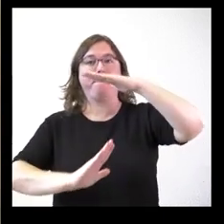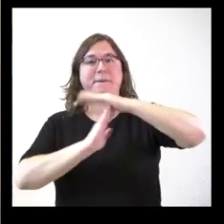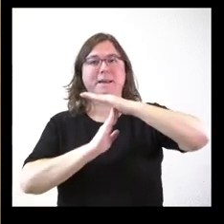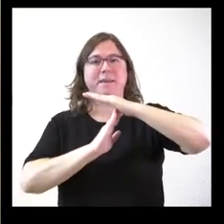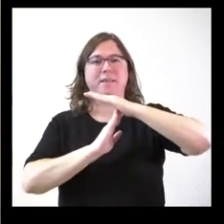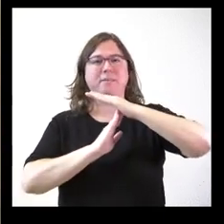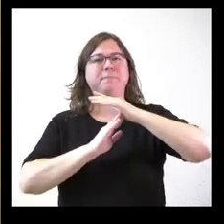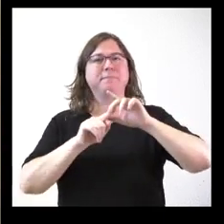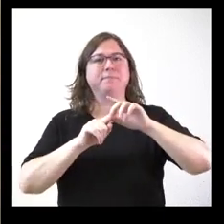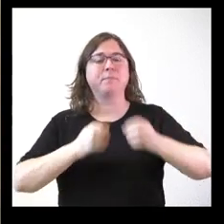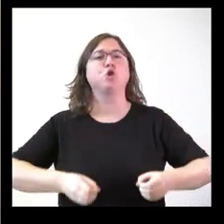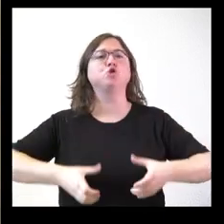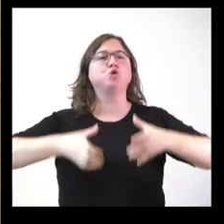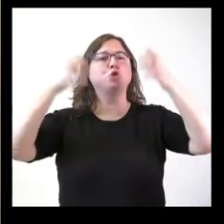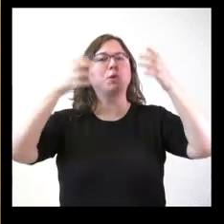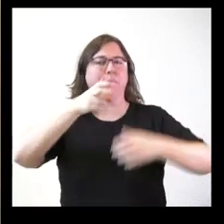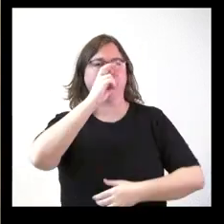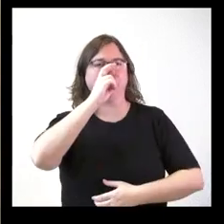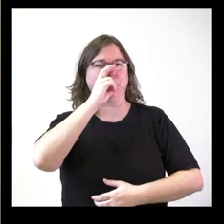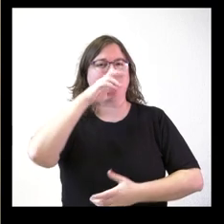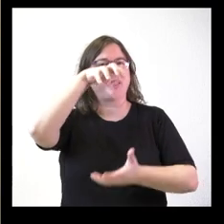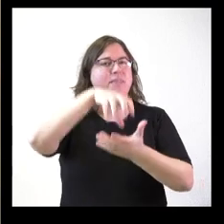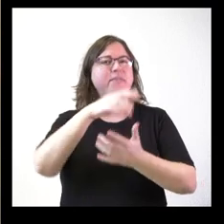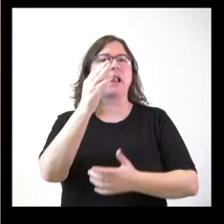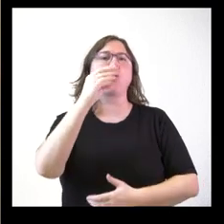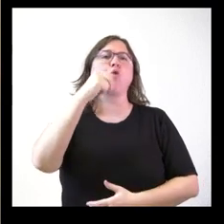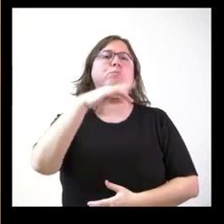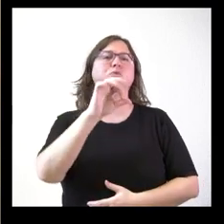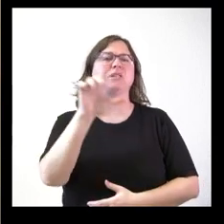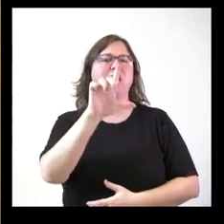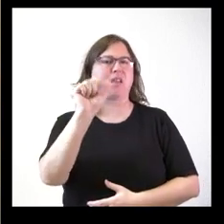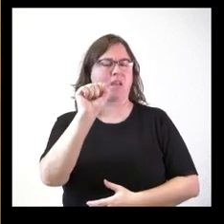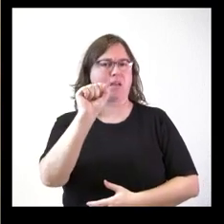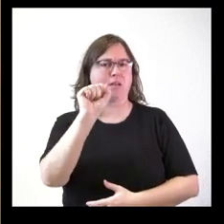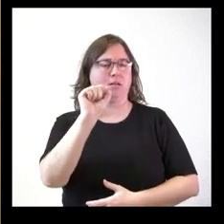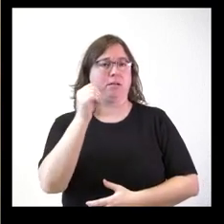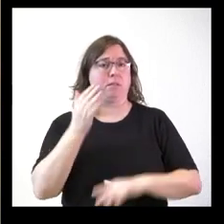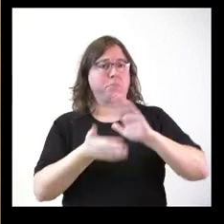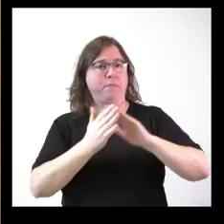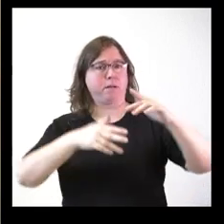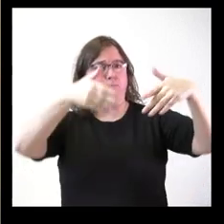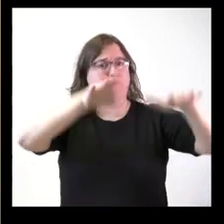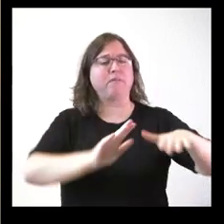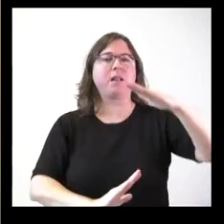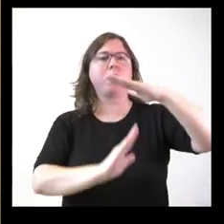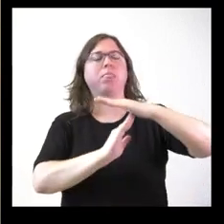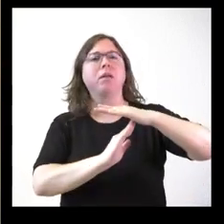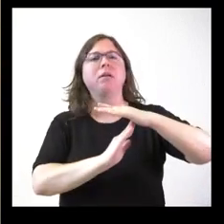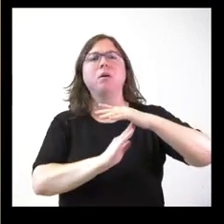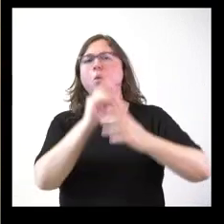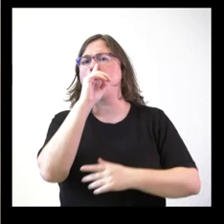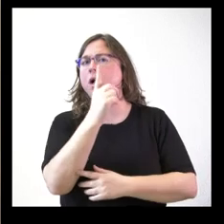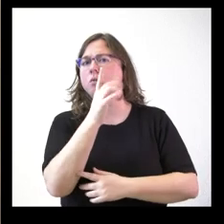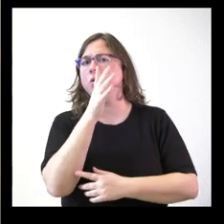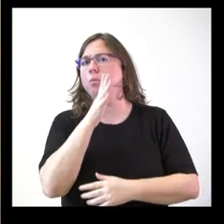demolición de las torres de la antigua central térmica de Compostilla, que lleva ya un año en desmantelamiento. No sé por qué la Junta ha